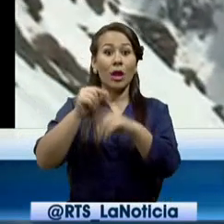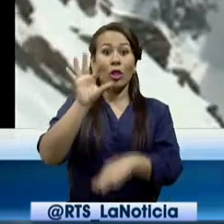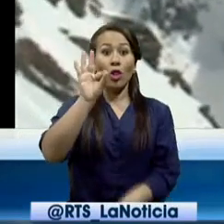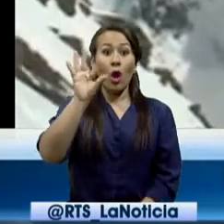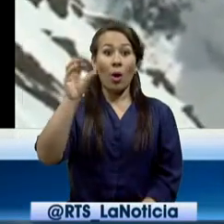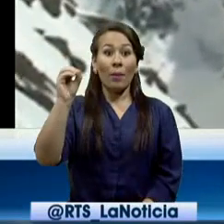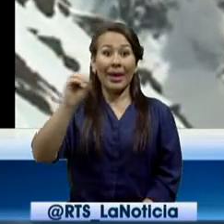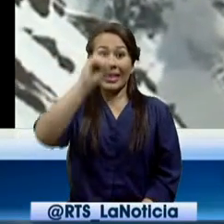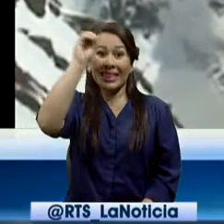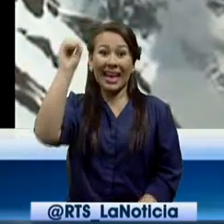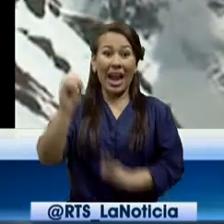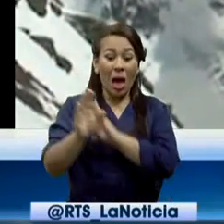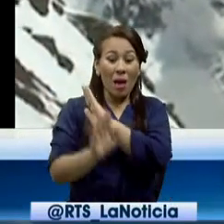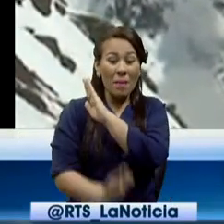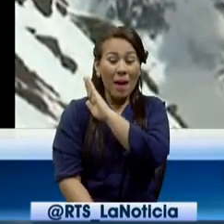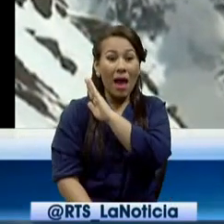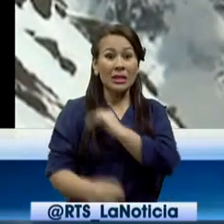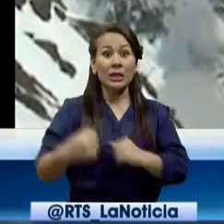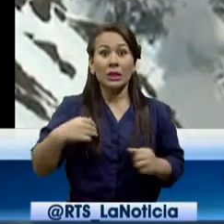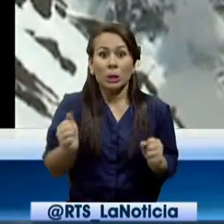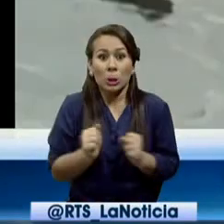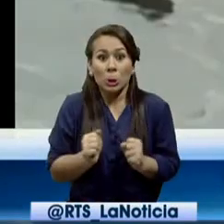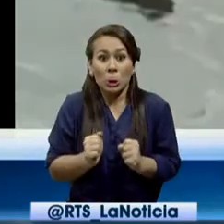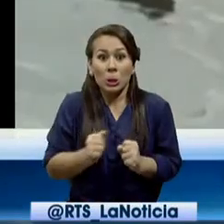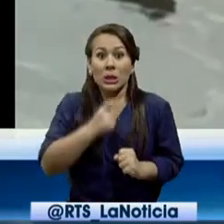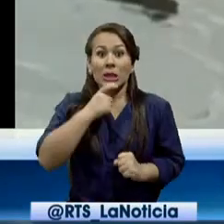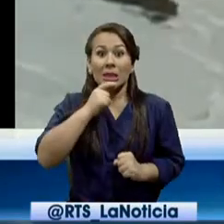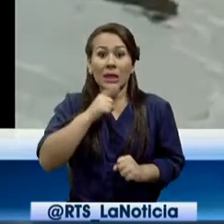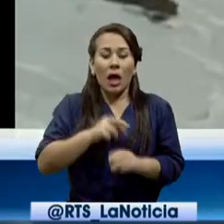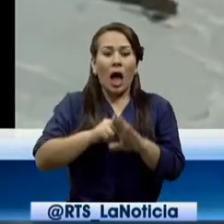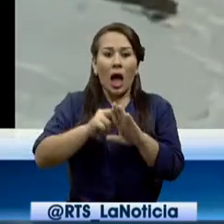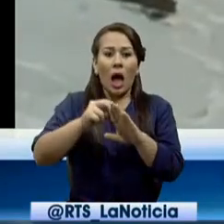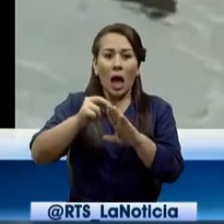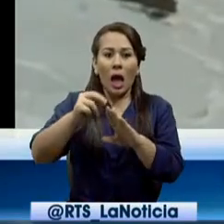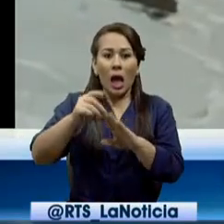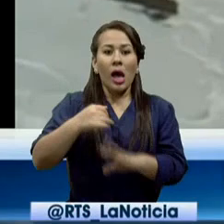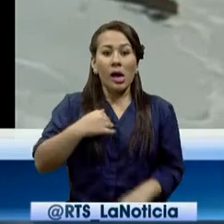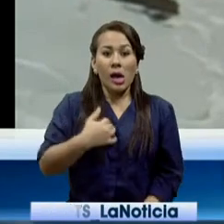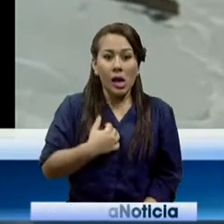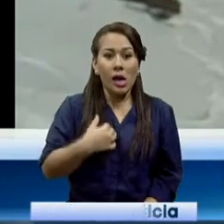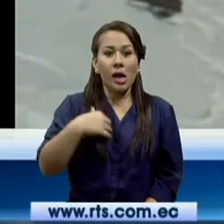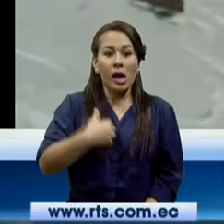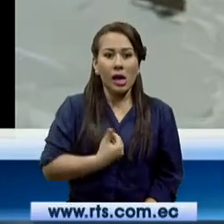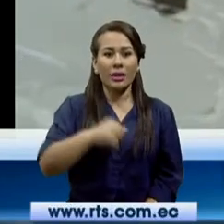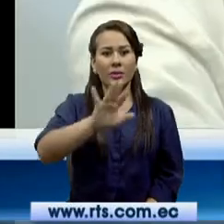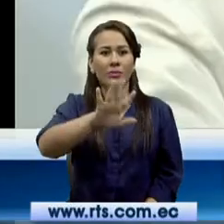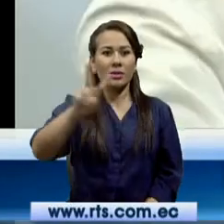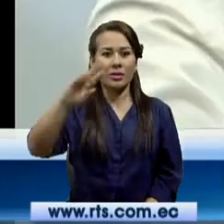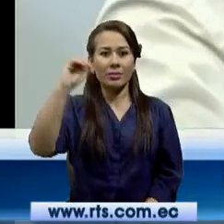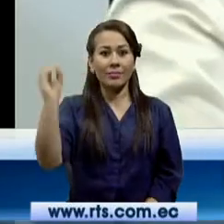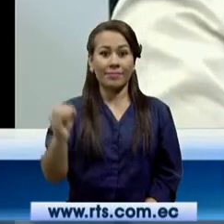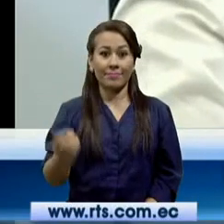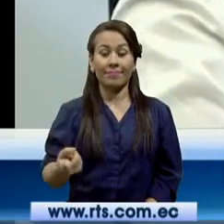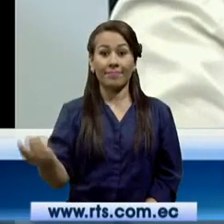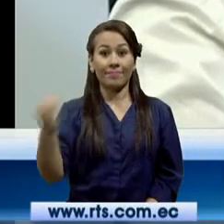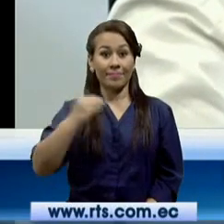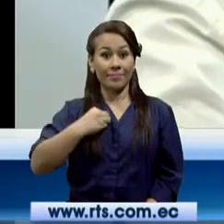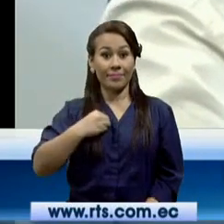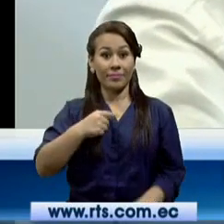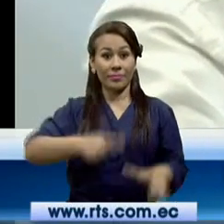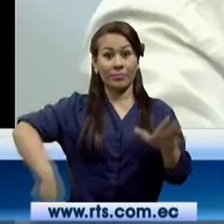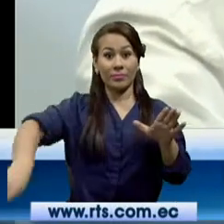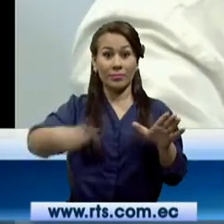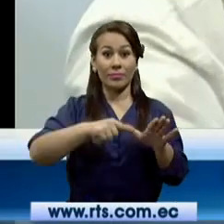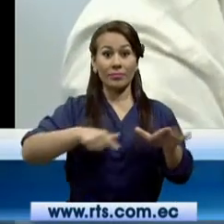grados bajo cero, clima extremo y pendientes con un promedio de 52 grados. En el K2 tenemos